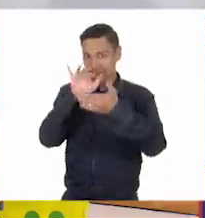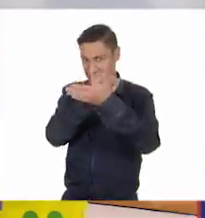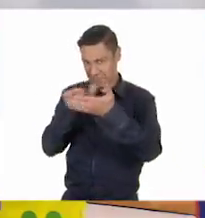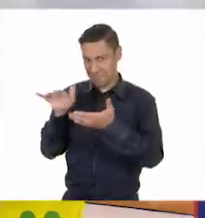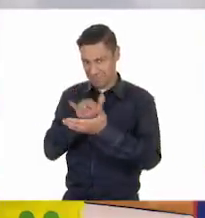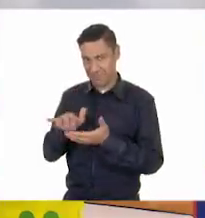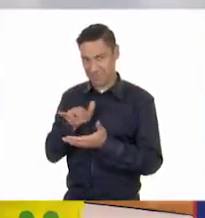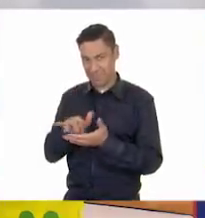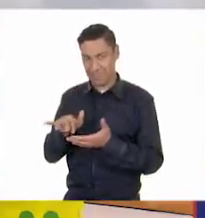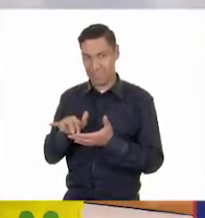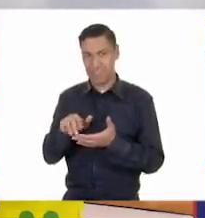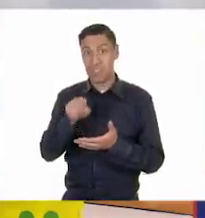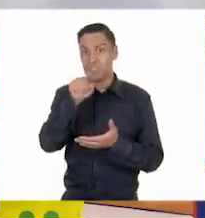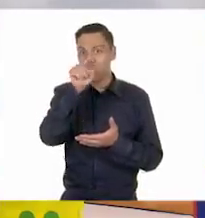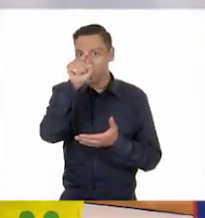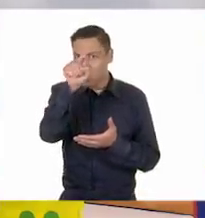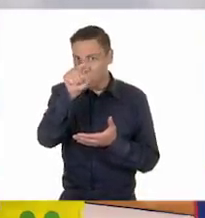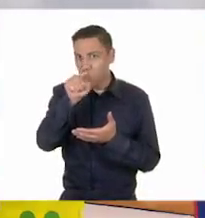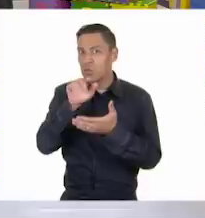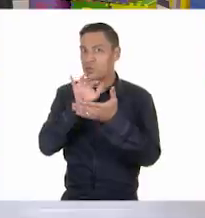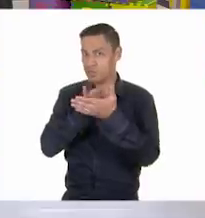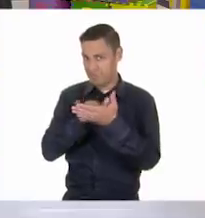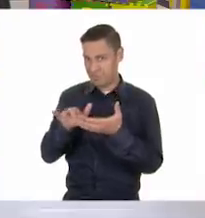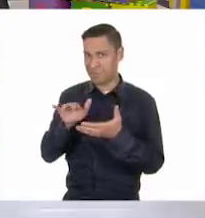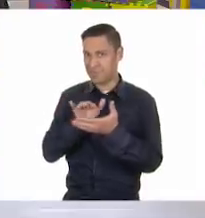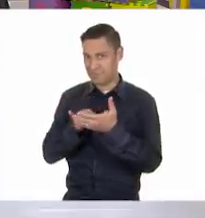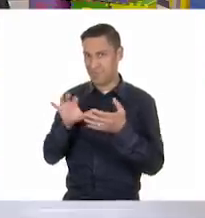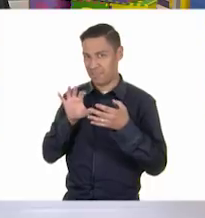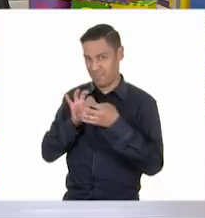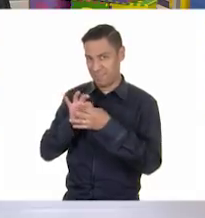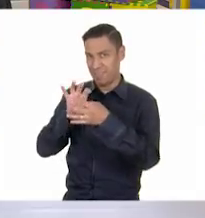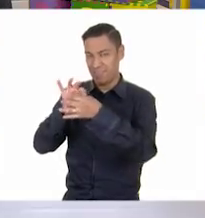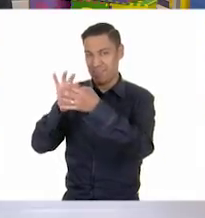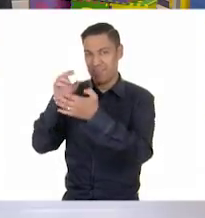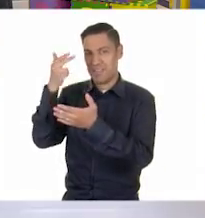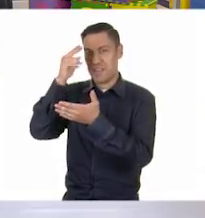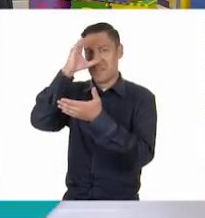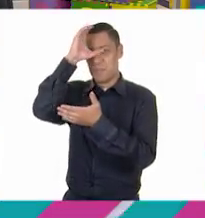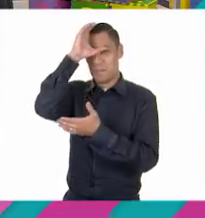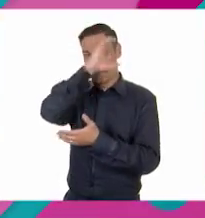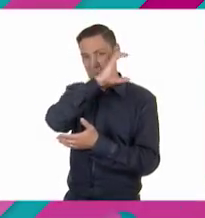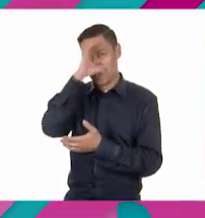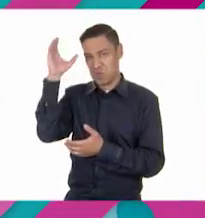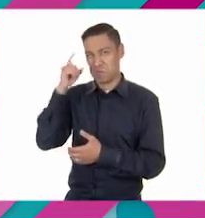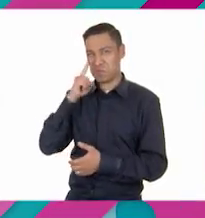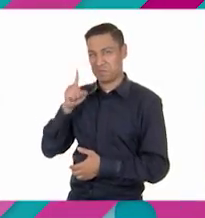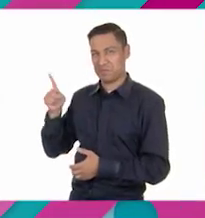alumnos y alumnas nos van a ir siguiendo con las siguientes imágenes. ¿Lo vamos a ver? Perfecto, me parece muy bien.